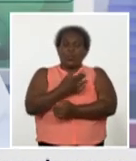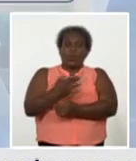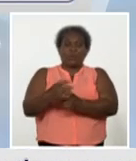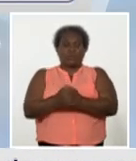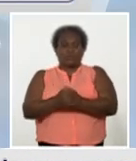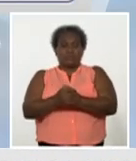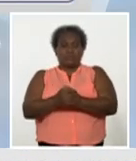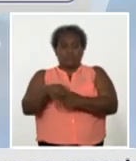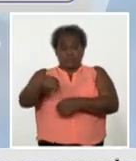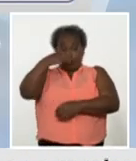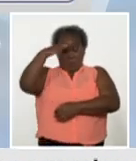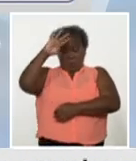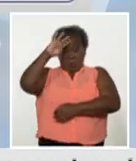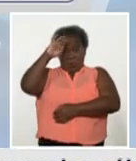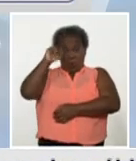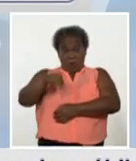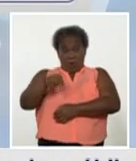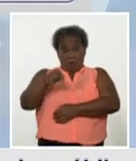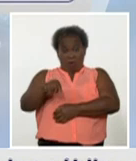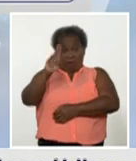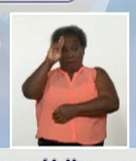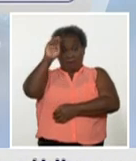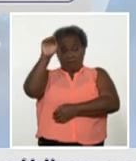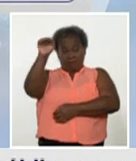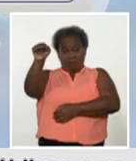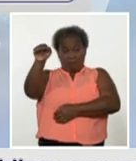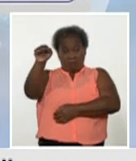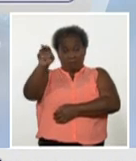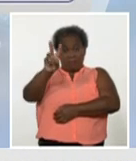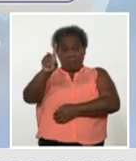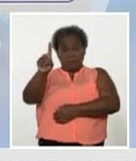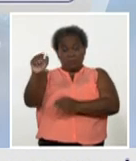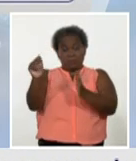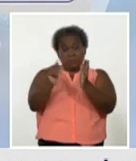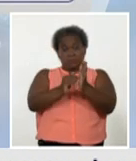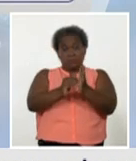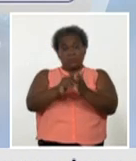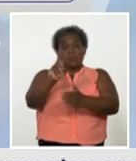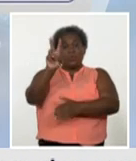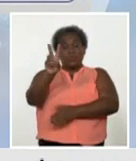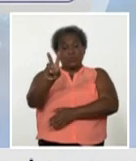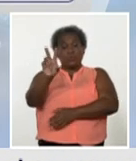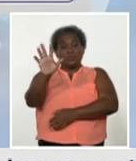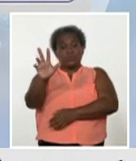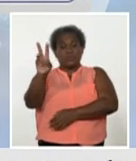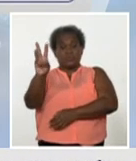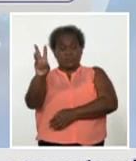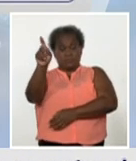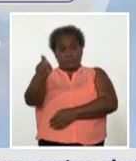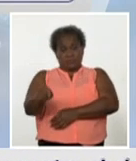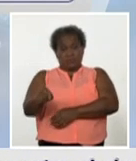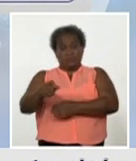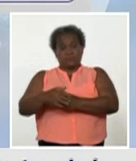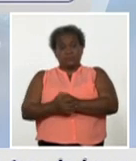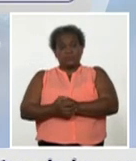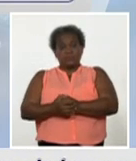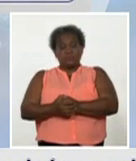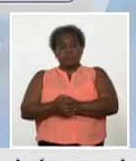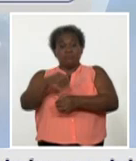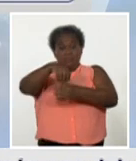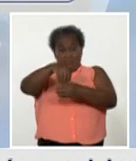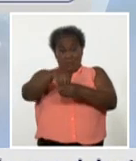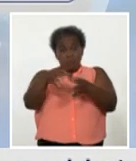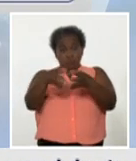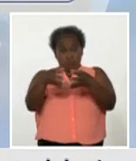amanecen ingresados 21.253 pacientes. De estos 21